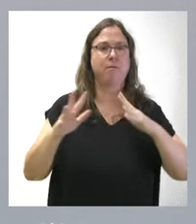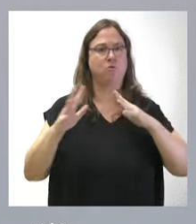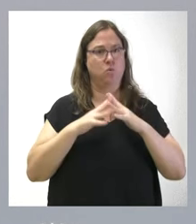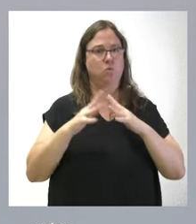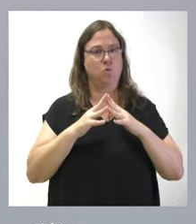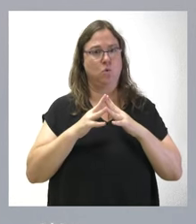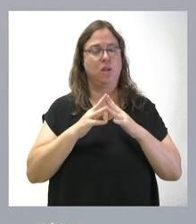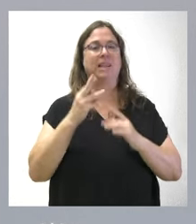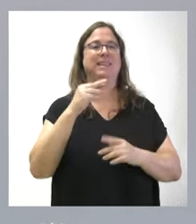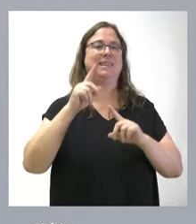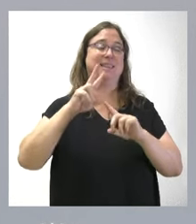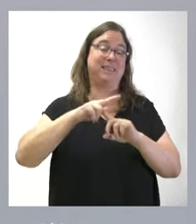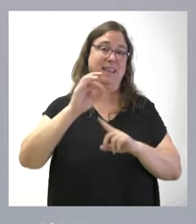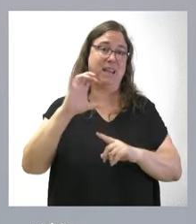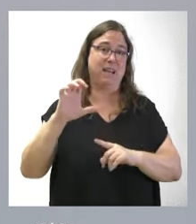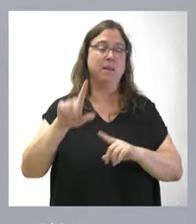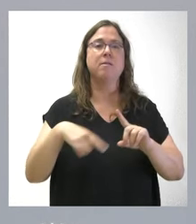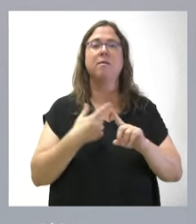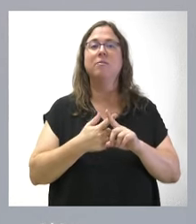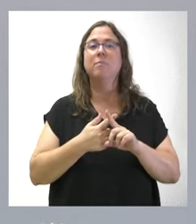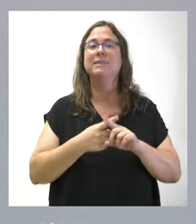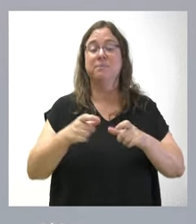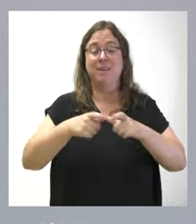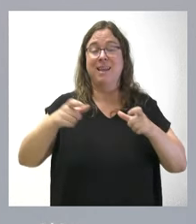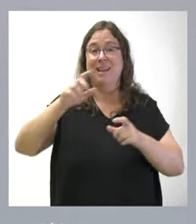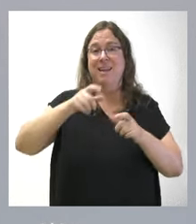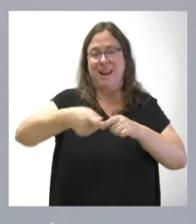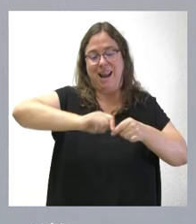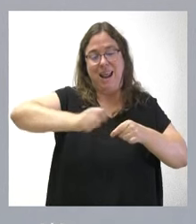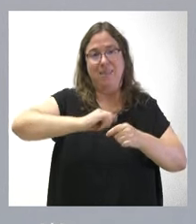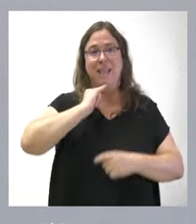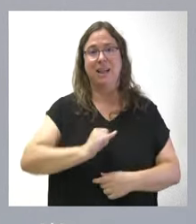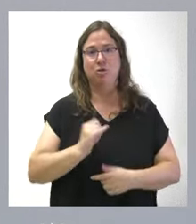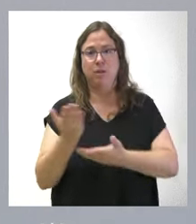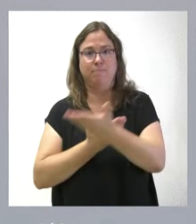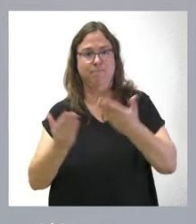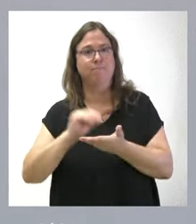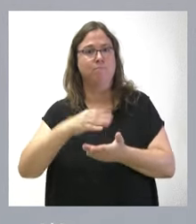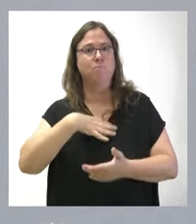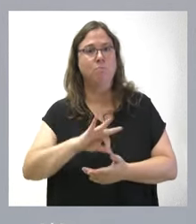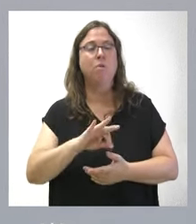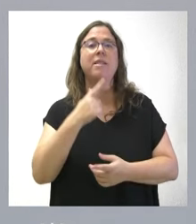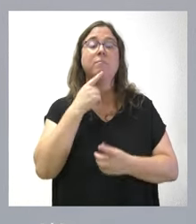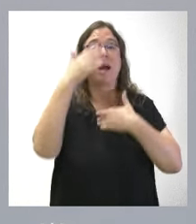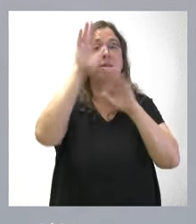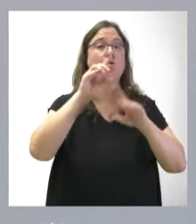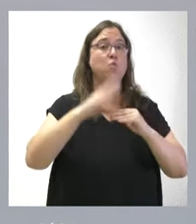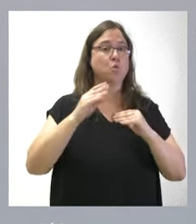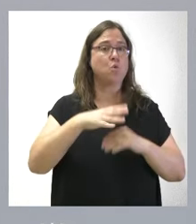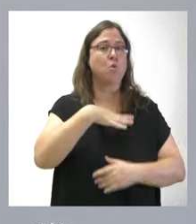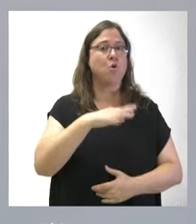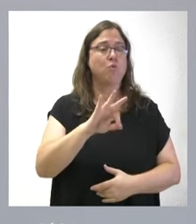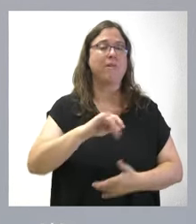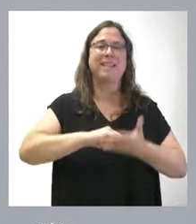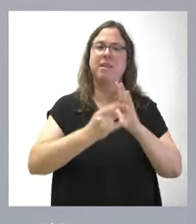TIC. Respecto al sistema de receta electrónica y receta electrónica interoperable, este centro de atención a los usuarios dispondrá de